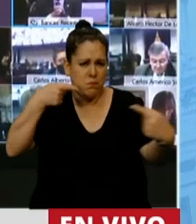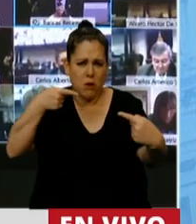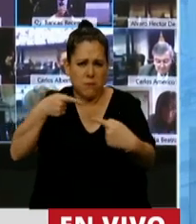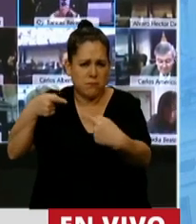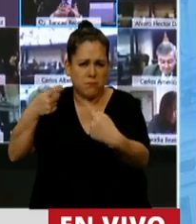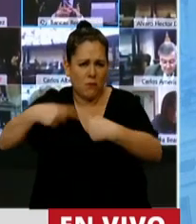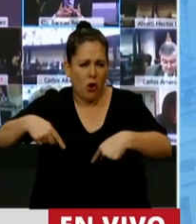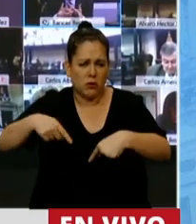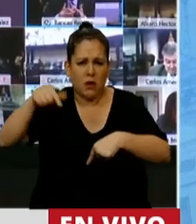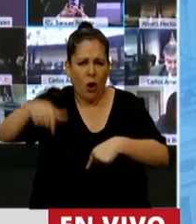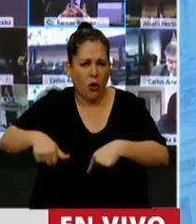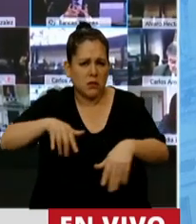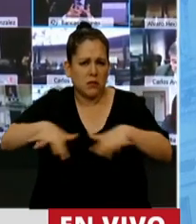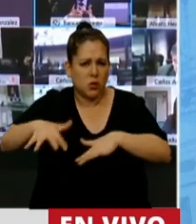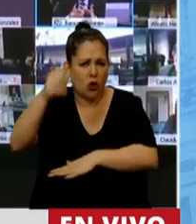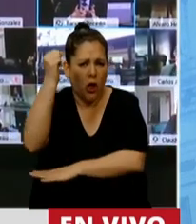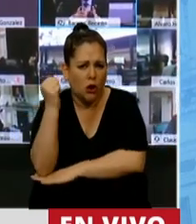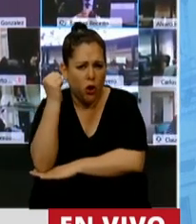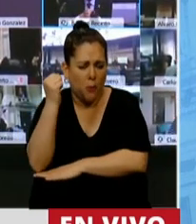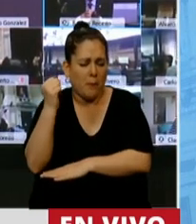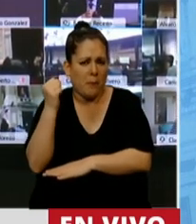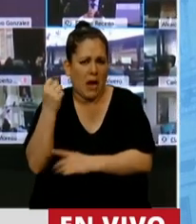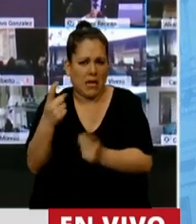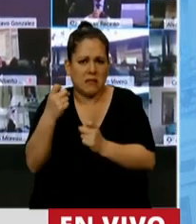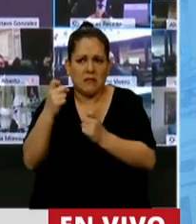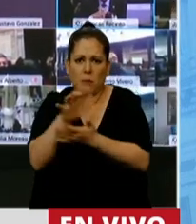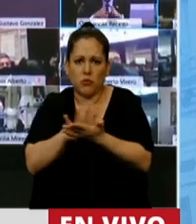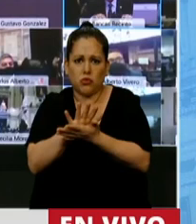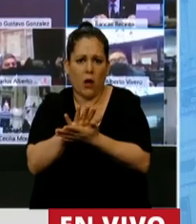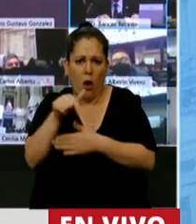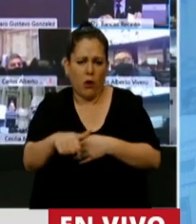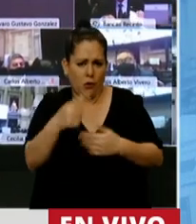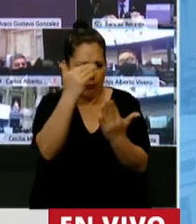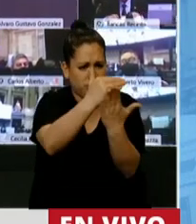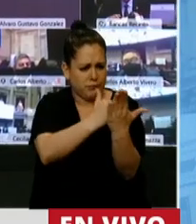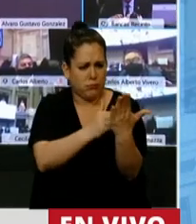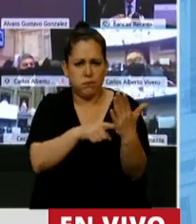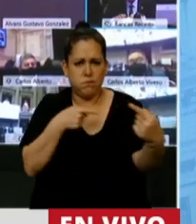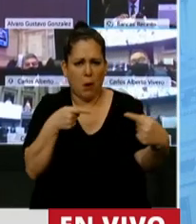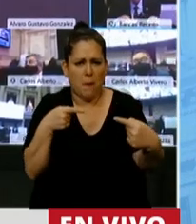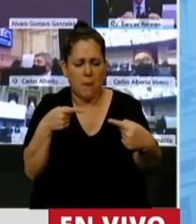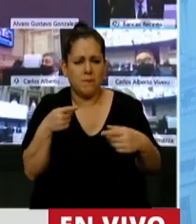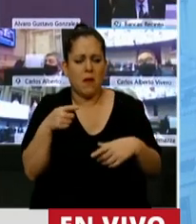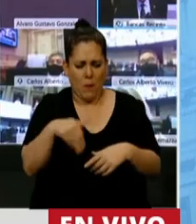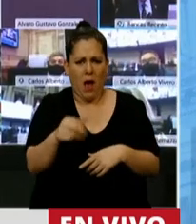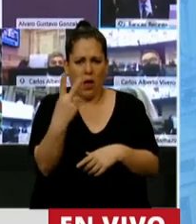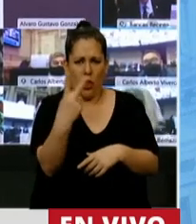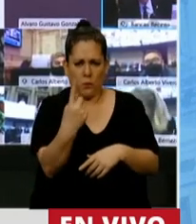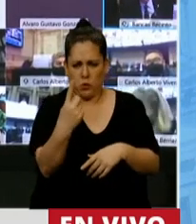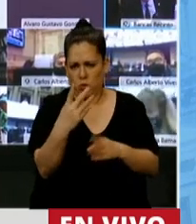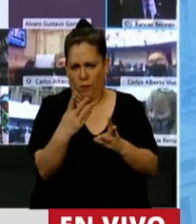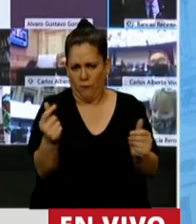la situación económica del país la ahora impone. En estos dos y pico, tres minutos que me quedan,